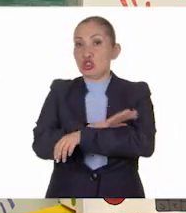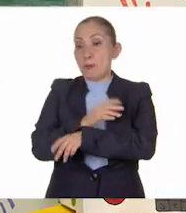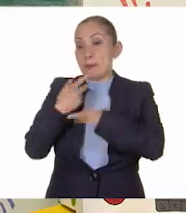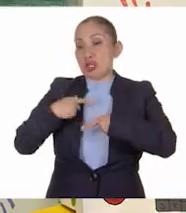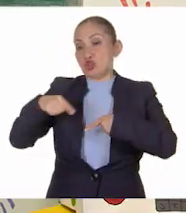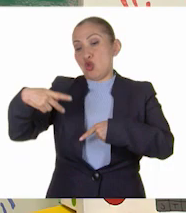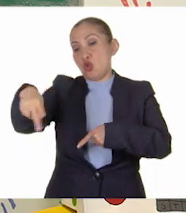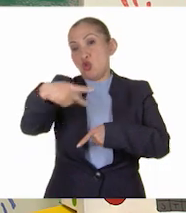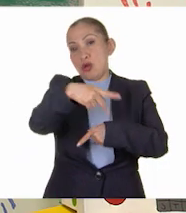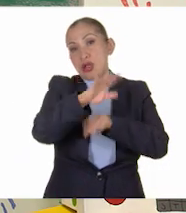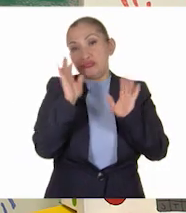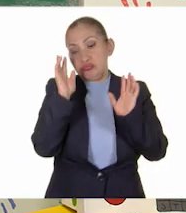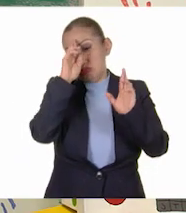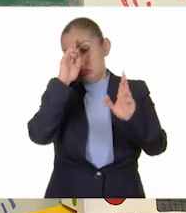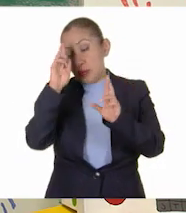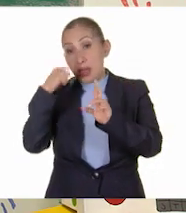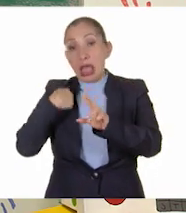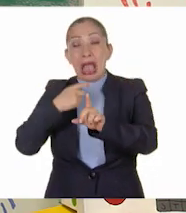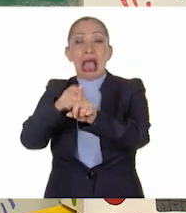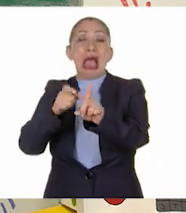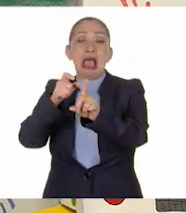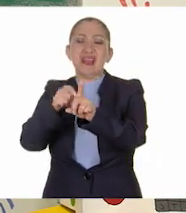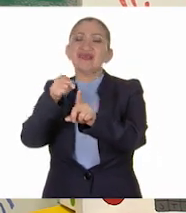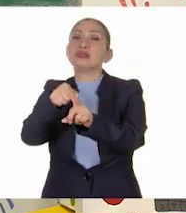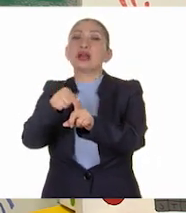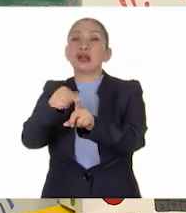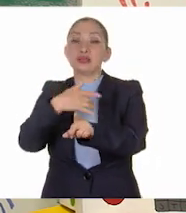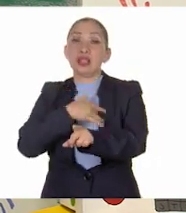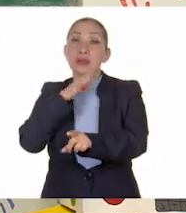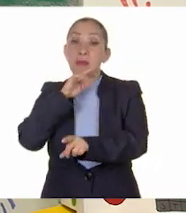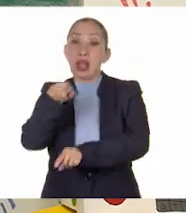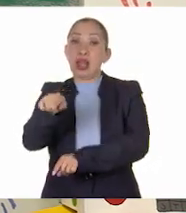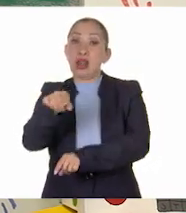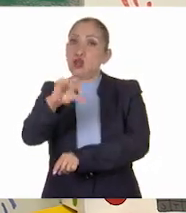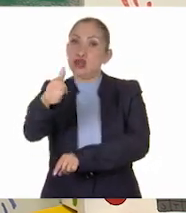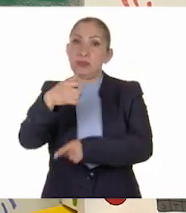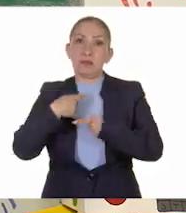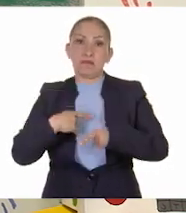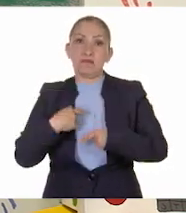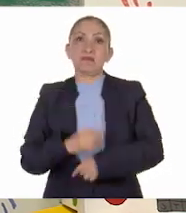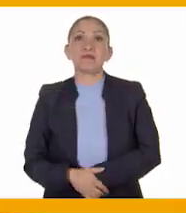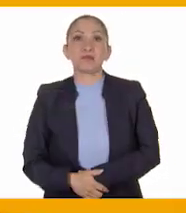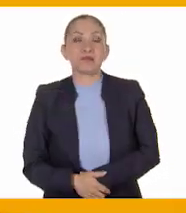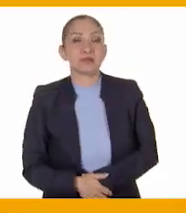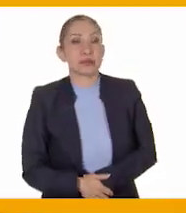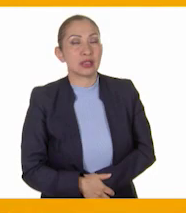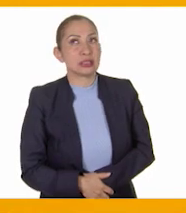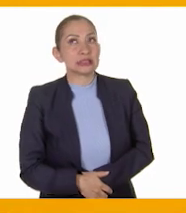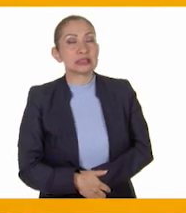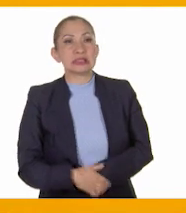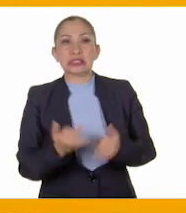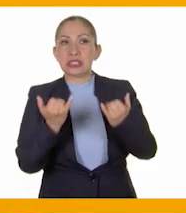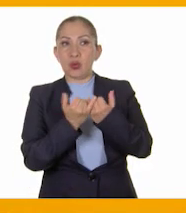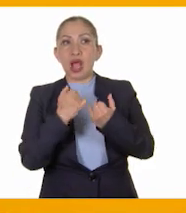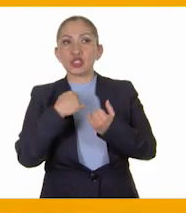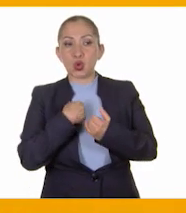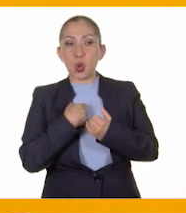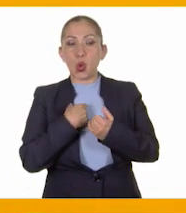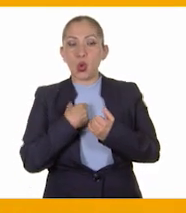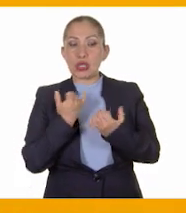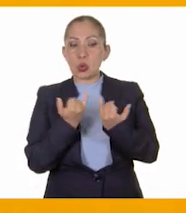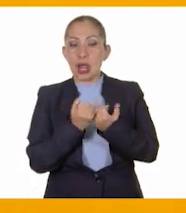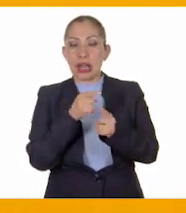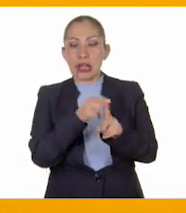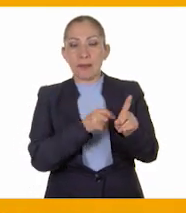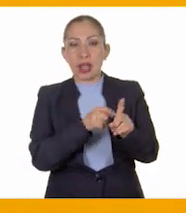demás personas, porque si nos burlamos, pues, hacemos sentir mal a la otra persona. ¡Ay! Yo también he hecho eso,